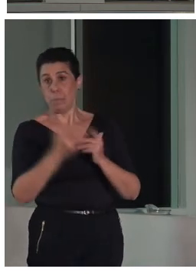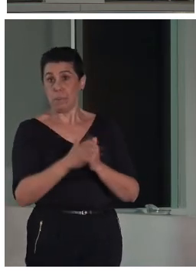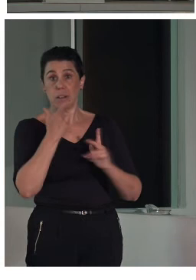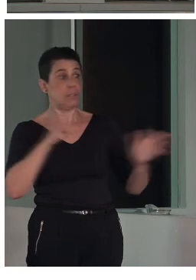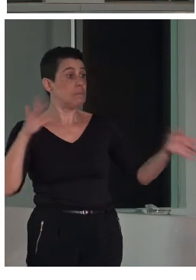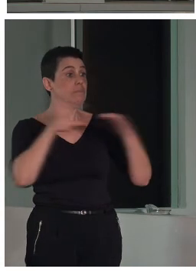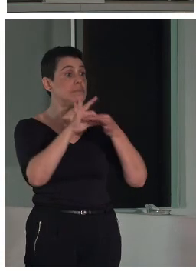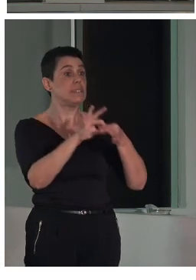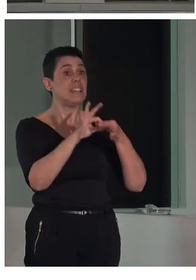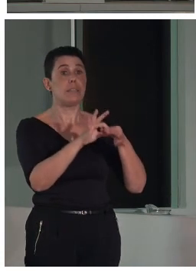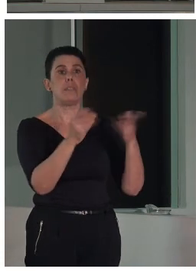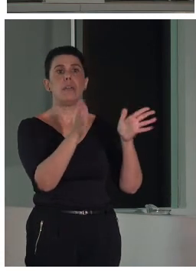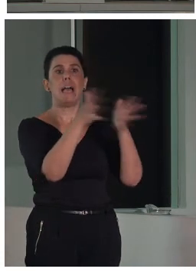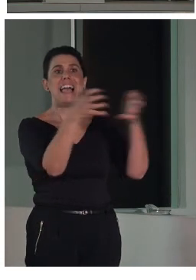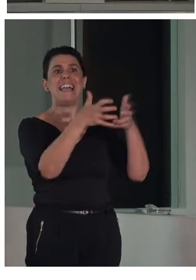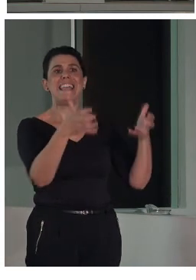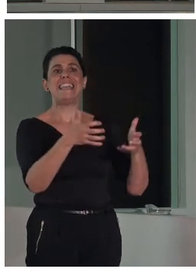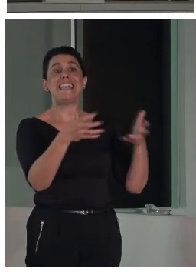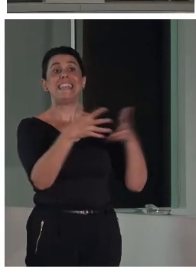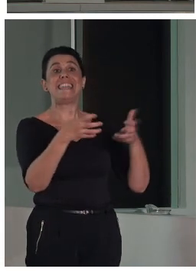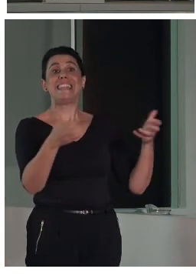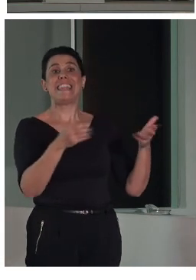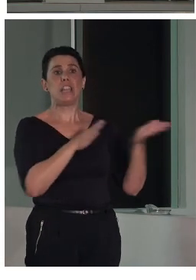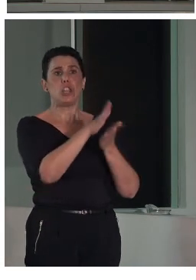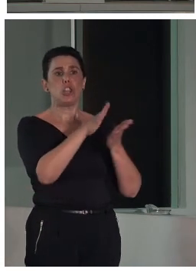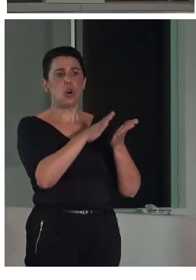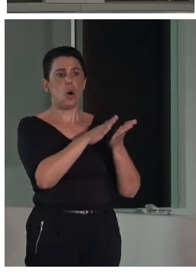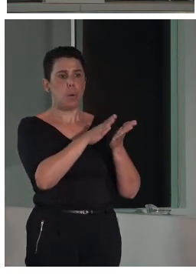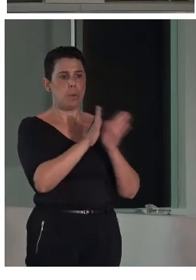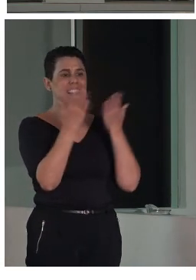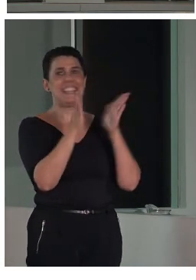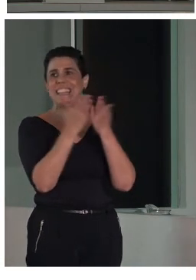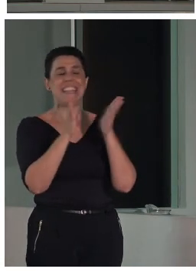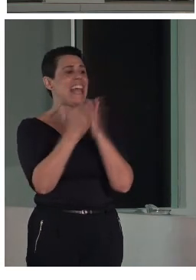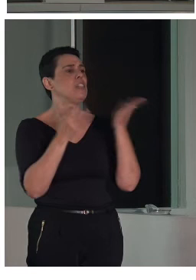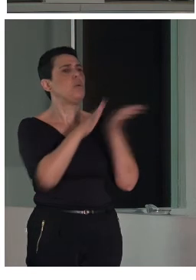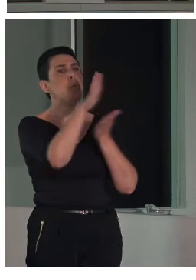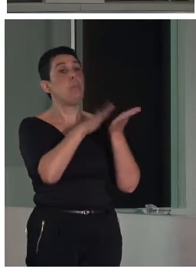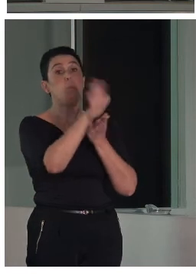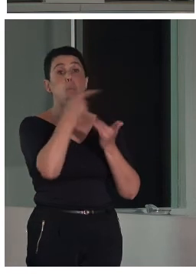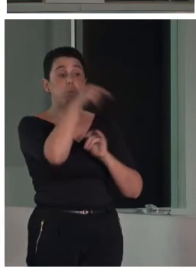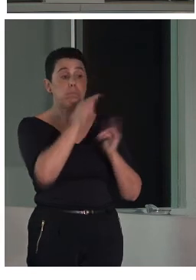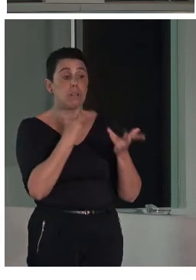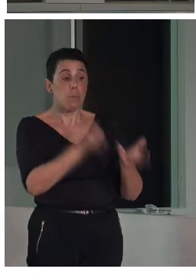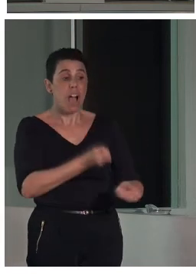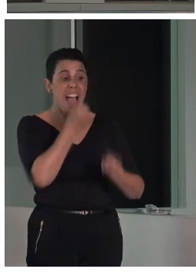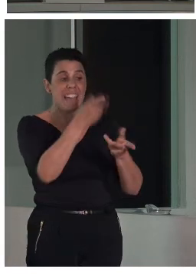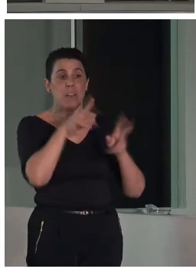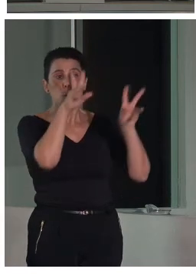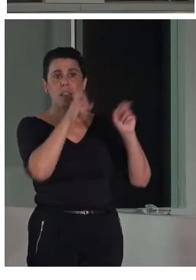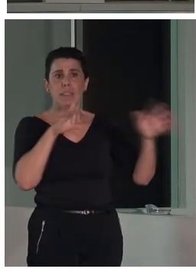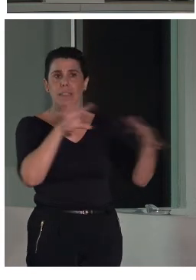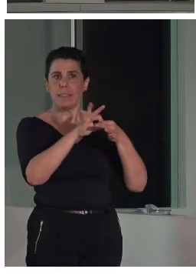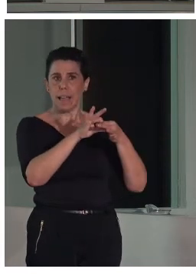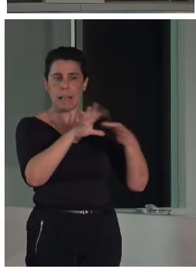textos publicados en donde se cuenta con mayor detalle pues cuestiones relacionadas con la